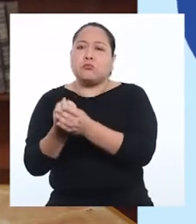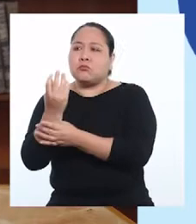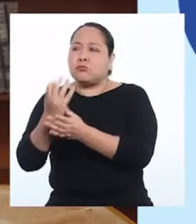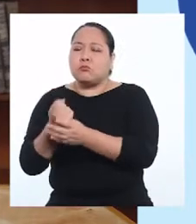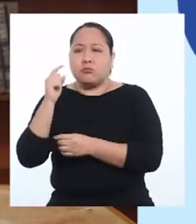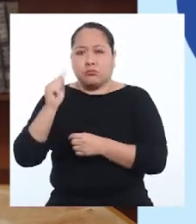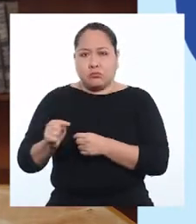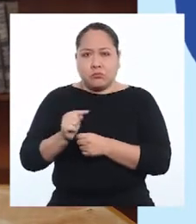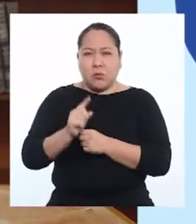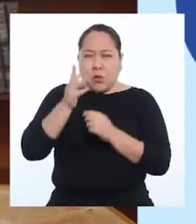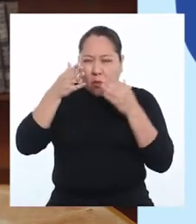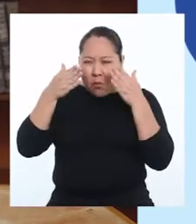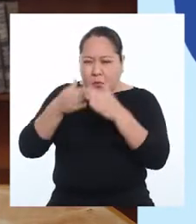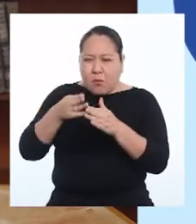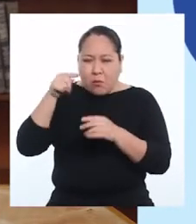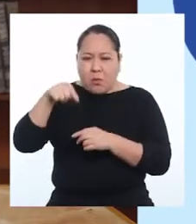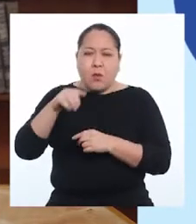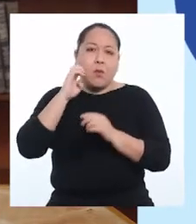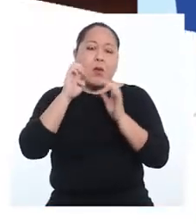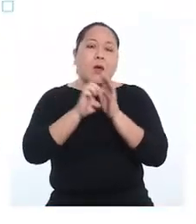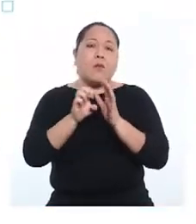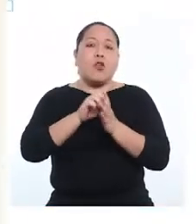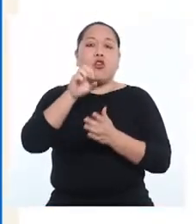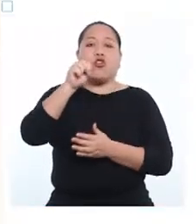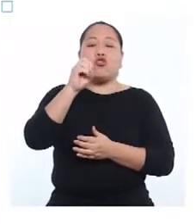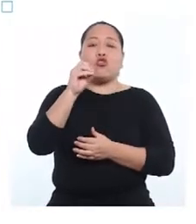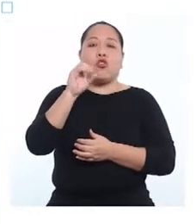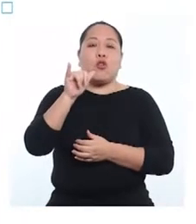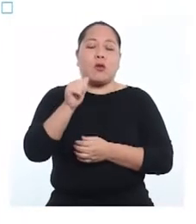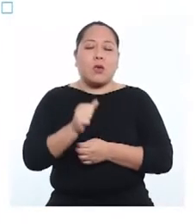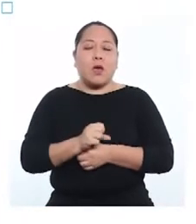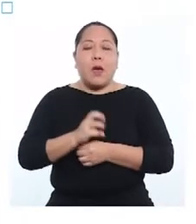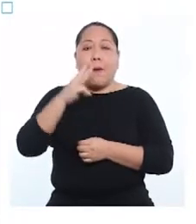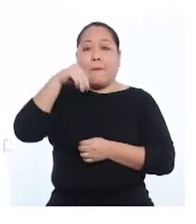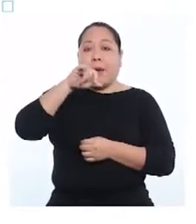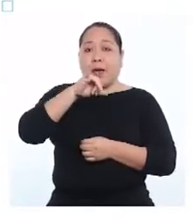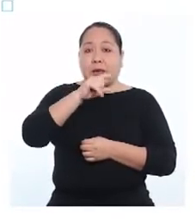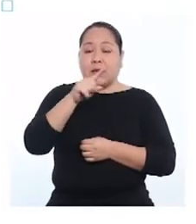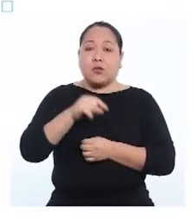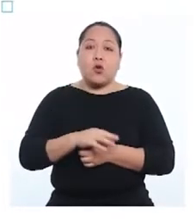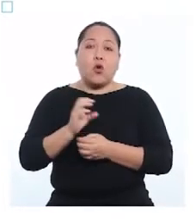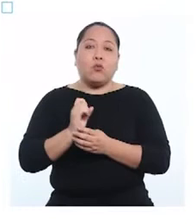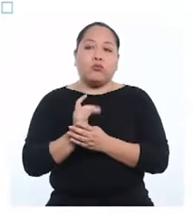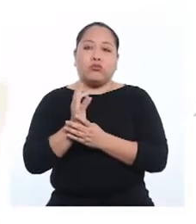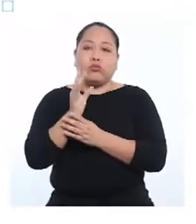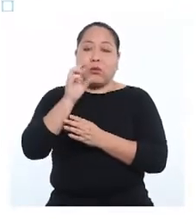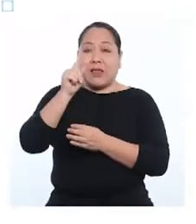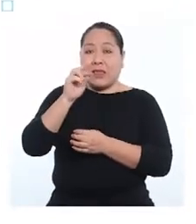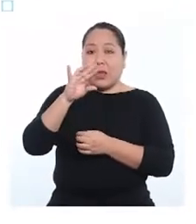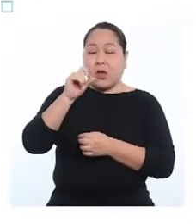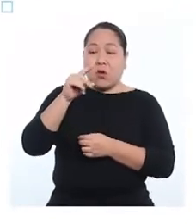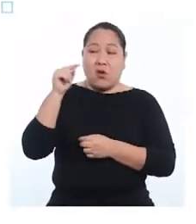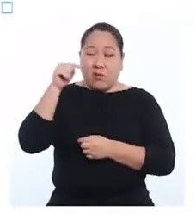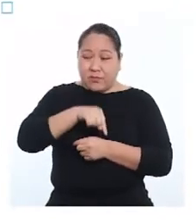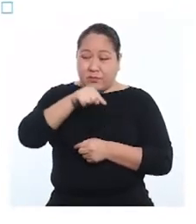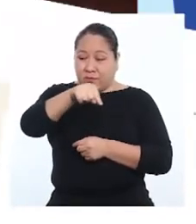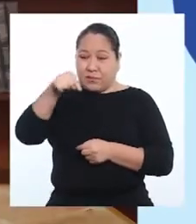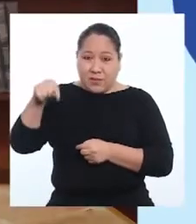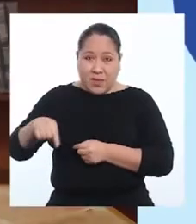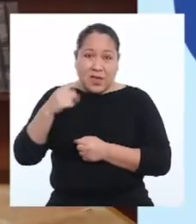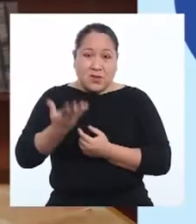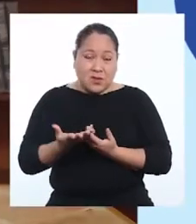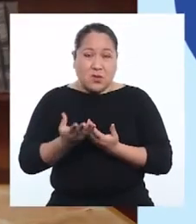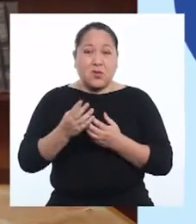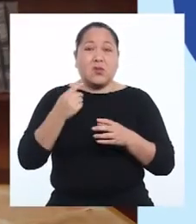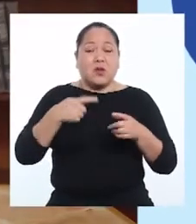paso a cultivos de especies específicas como la soya, el maíz o el trigo. A la